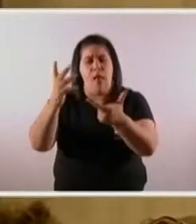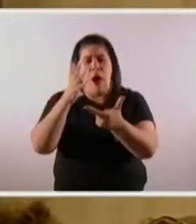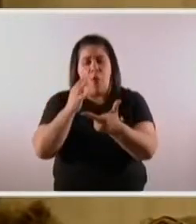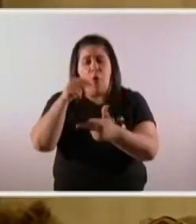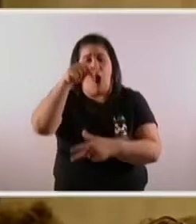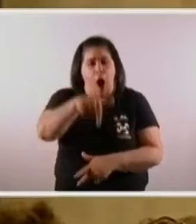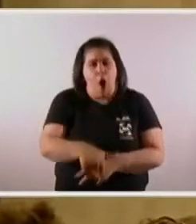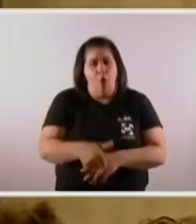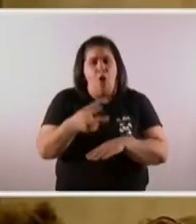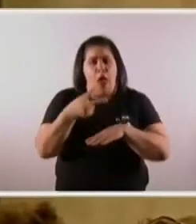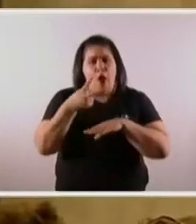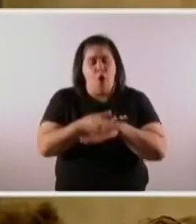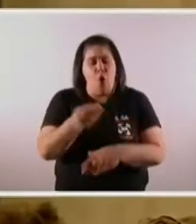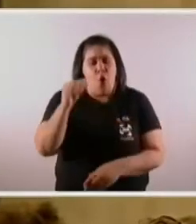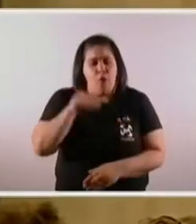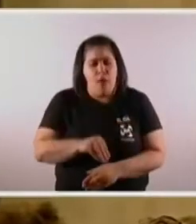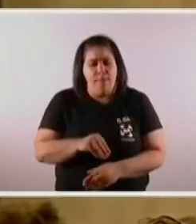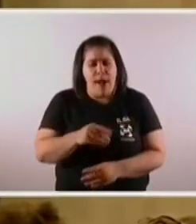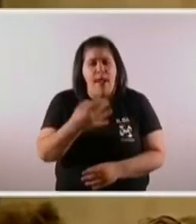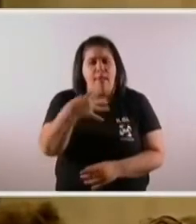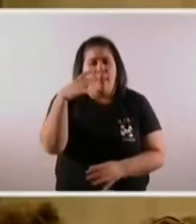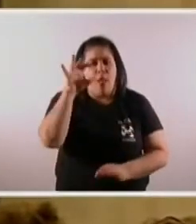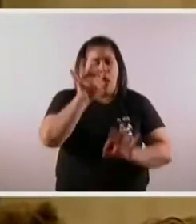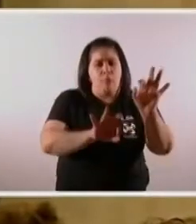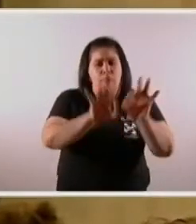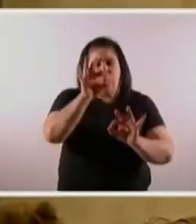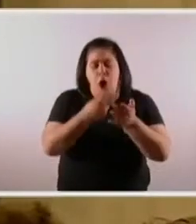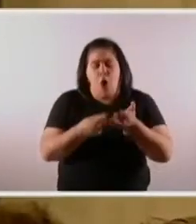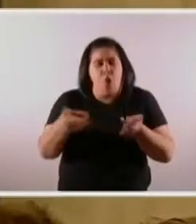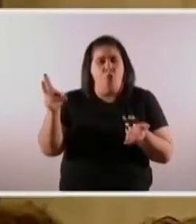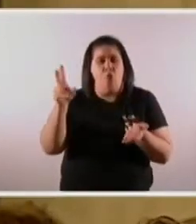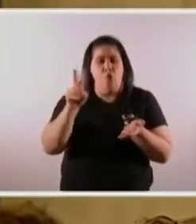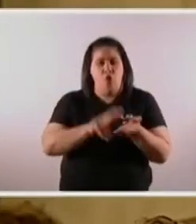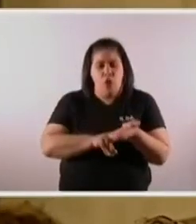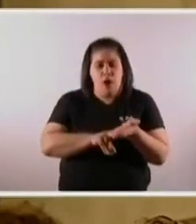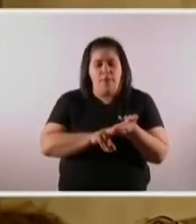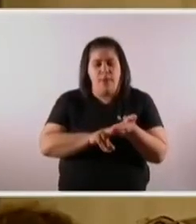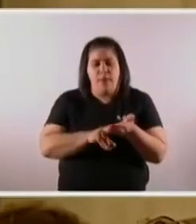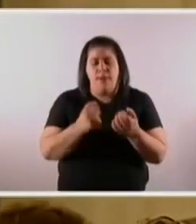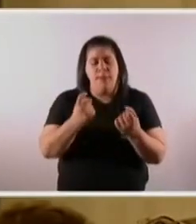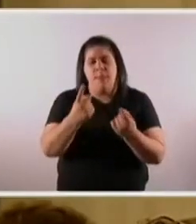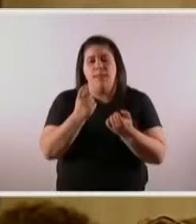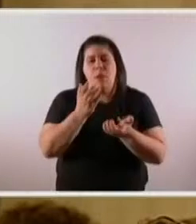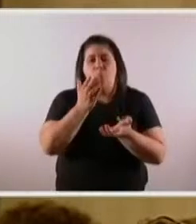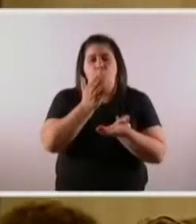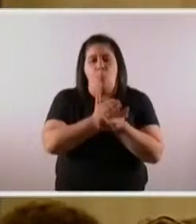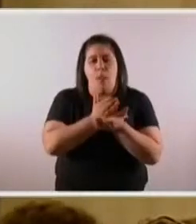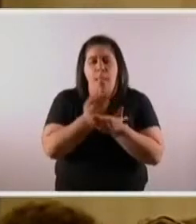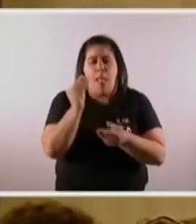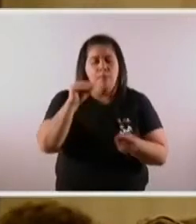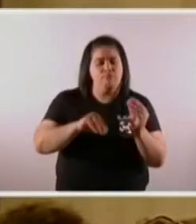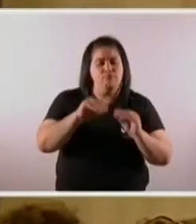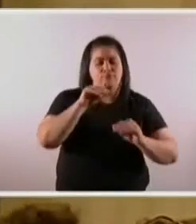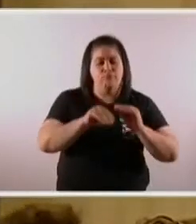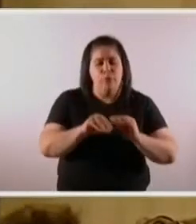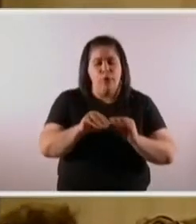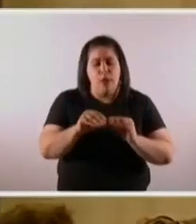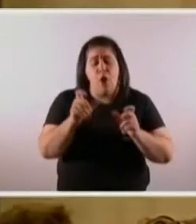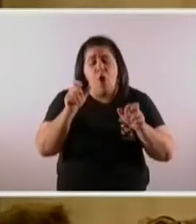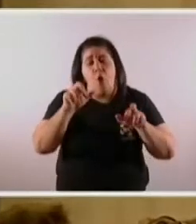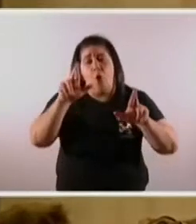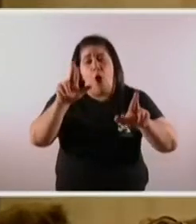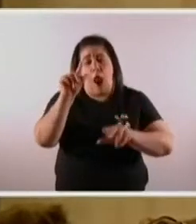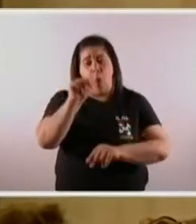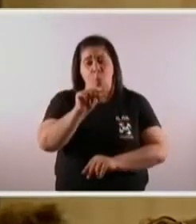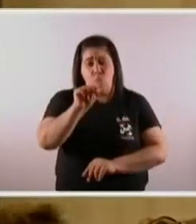Volvemos a tener que replantear todo nuestro planeamiento y presupuesto. Tendremos que tomar medidas adicionales también esperamos que sean transitorias.